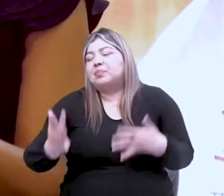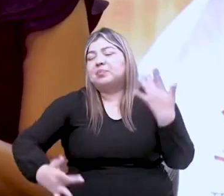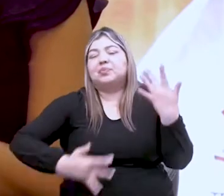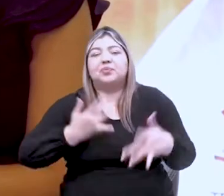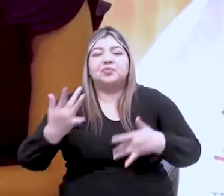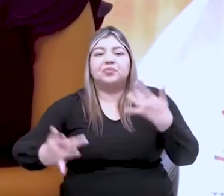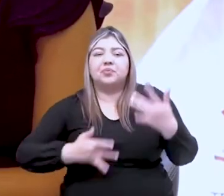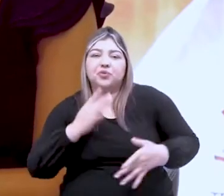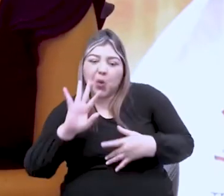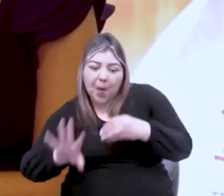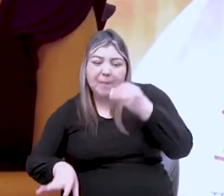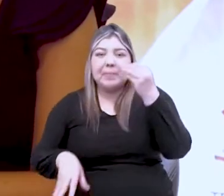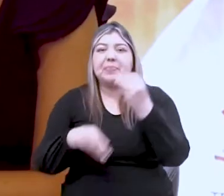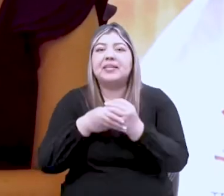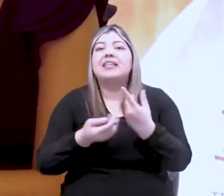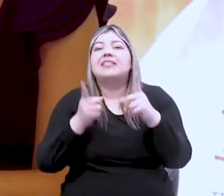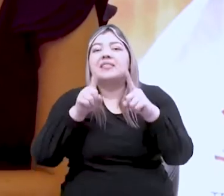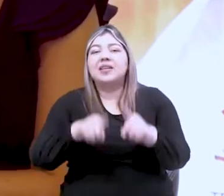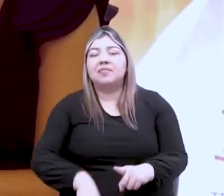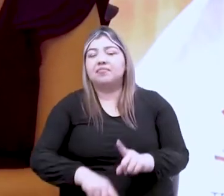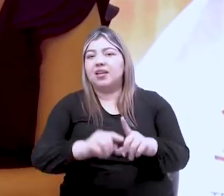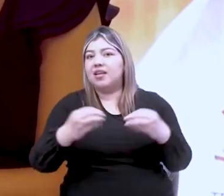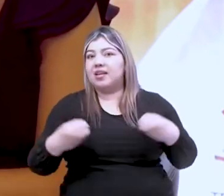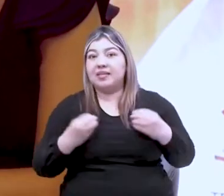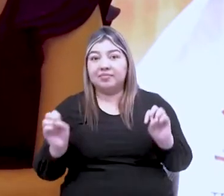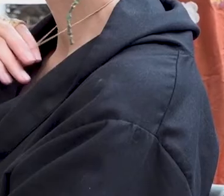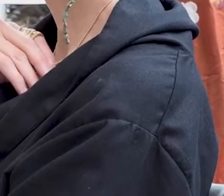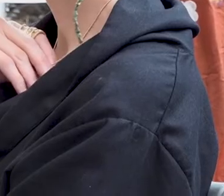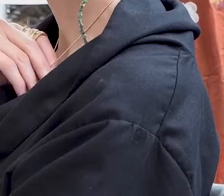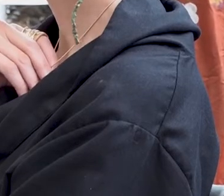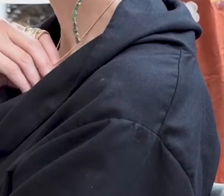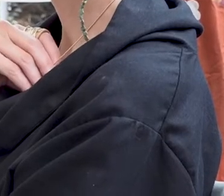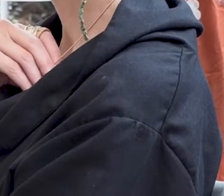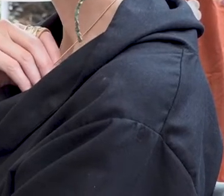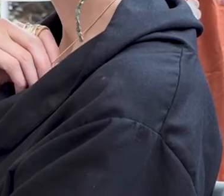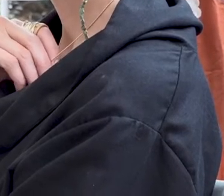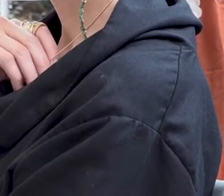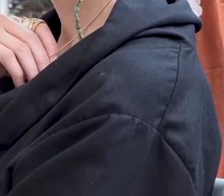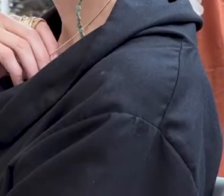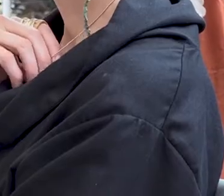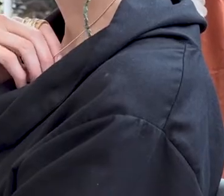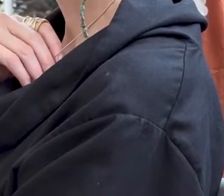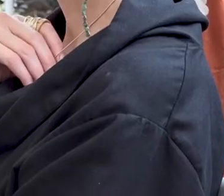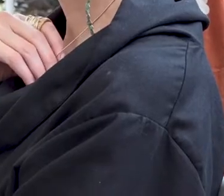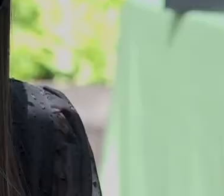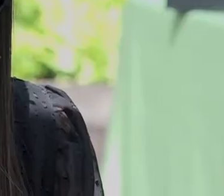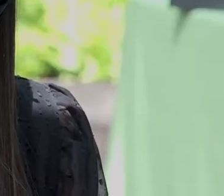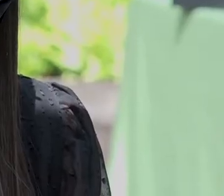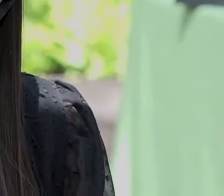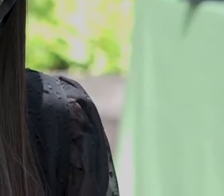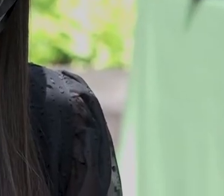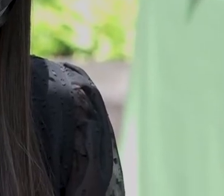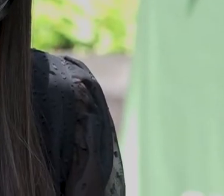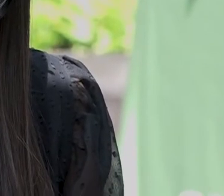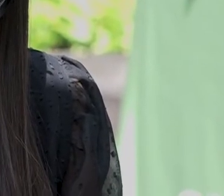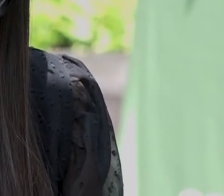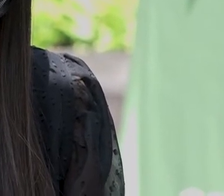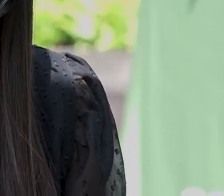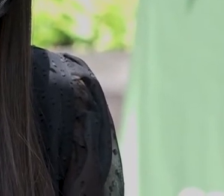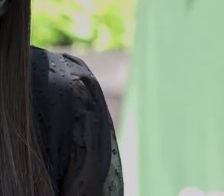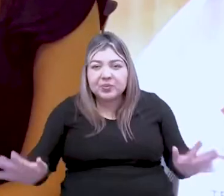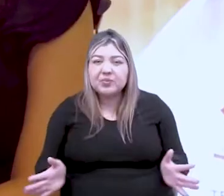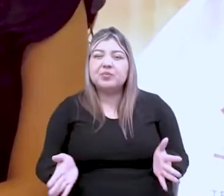sumo a esta transmisión en directo desde muchas regiones del país. Colombia tiene una riqueza enorme y de ahí surge Evaluar para